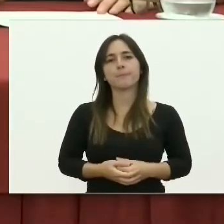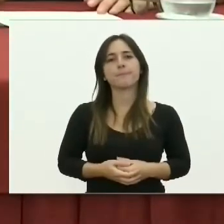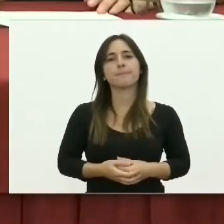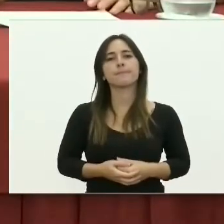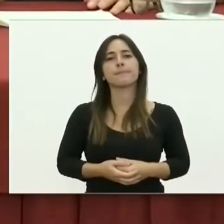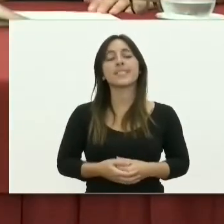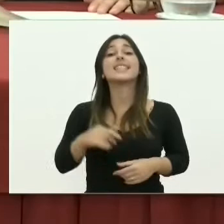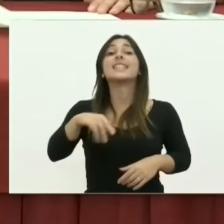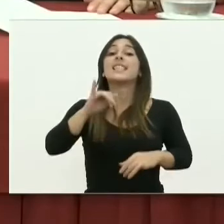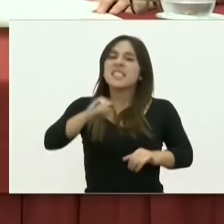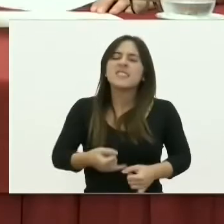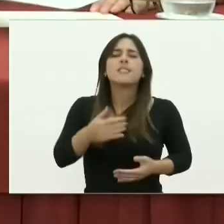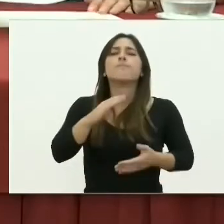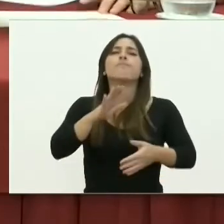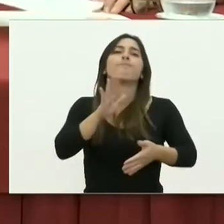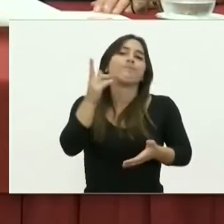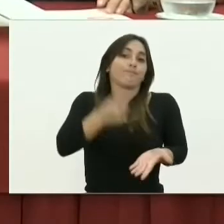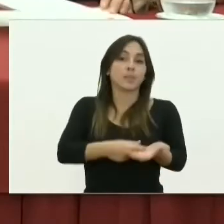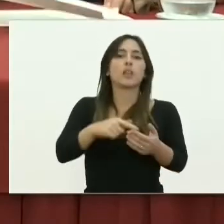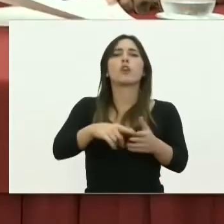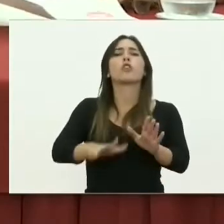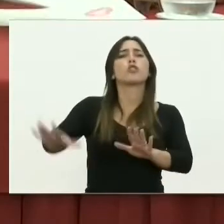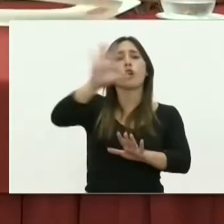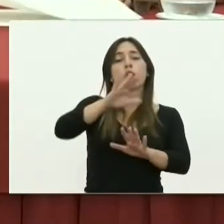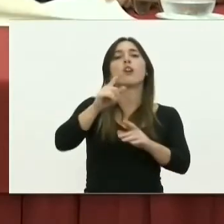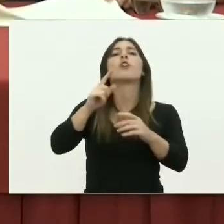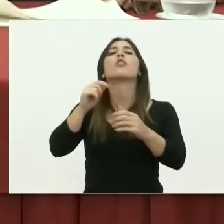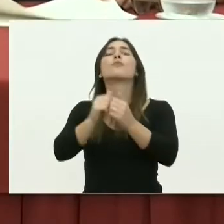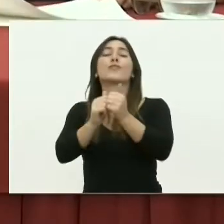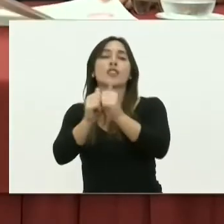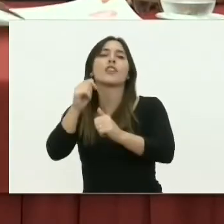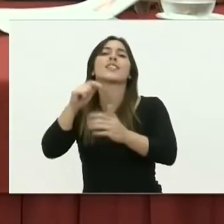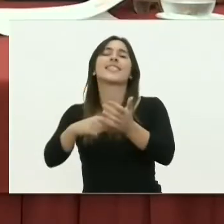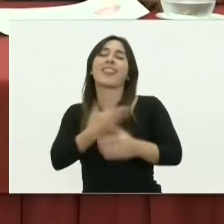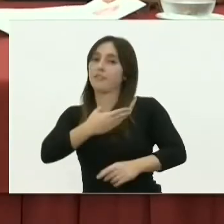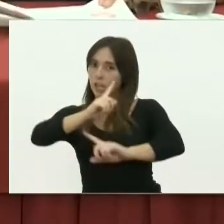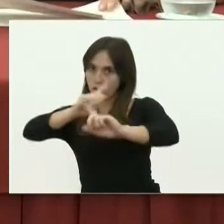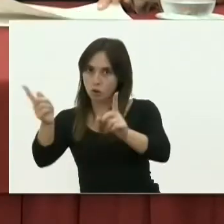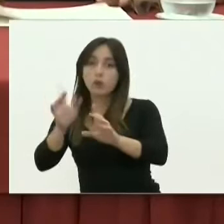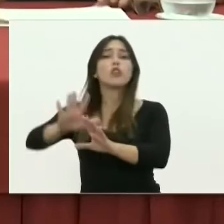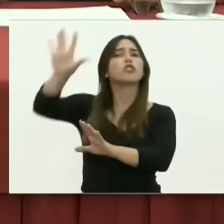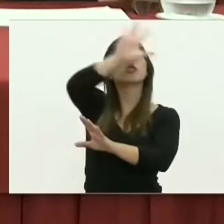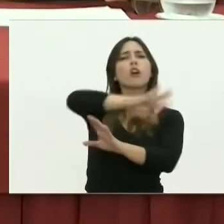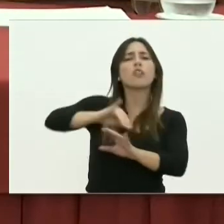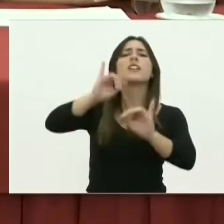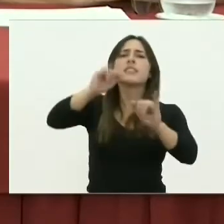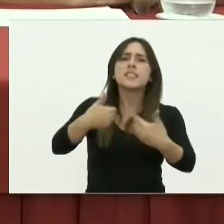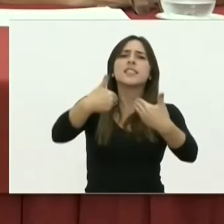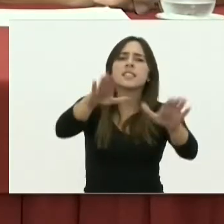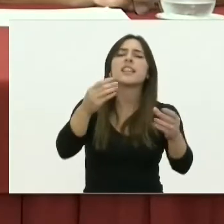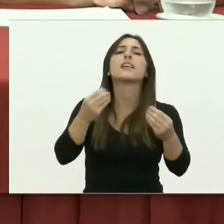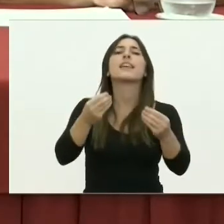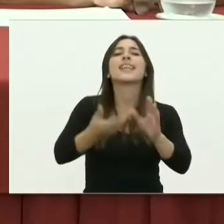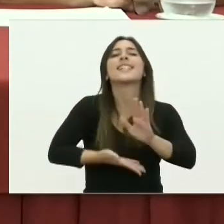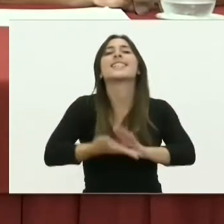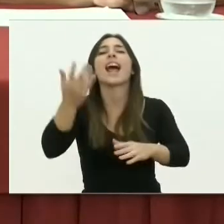para toda la provincia, excepto las ciudades de Santa Fe y Rosario, está habilitada la salida recreativa